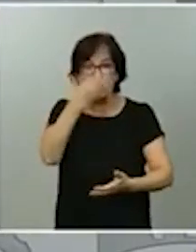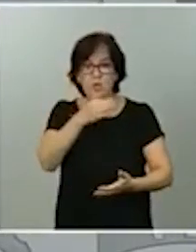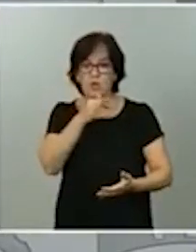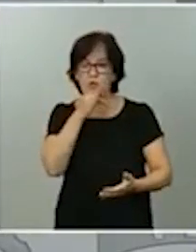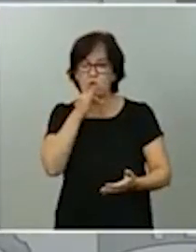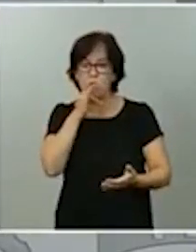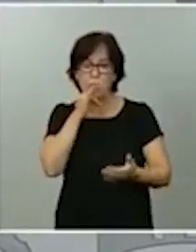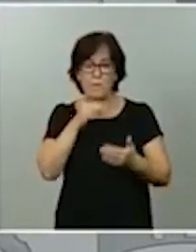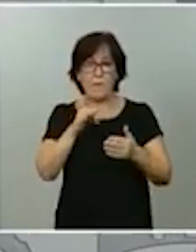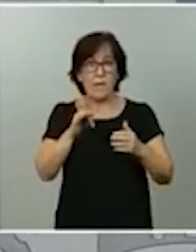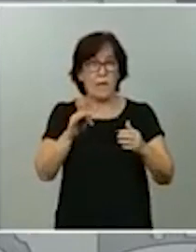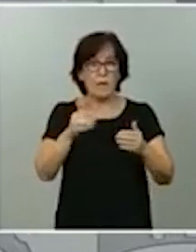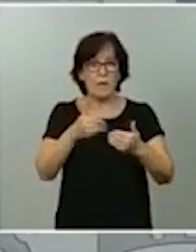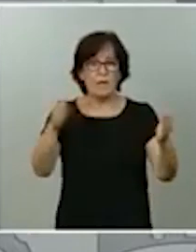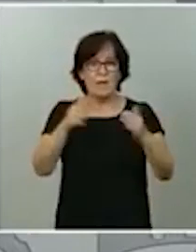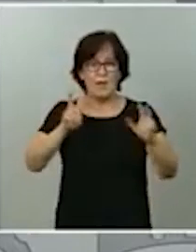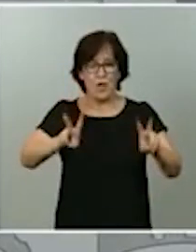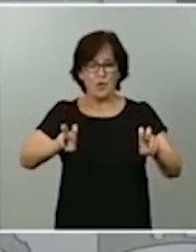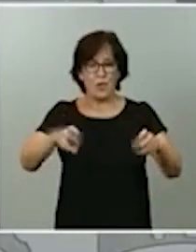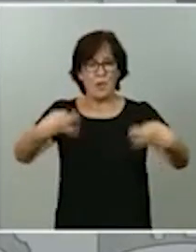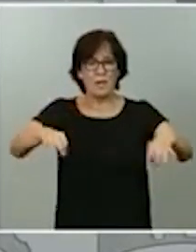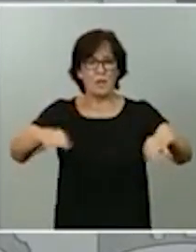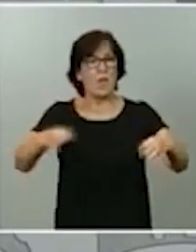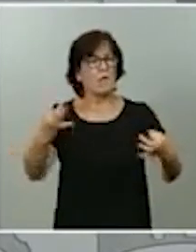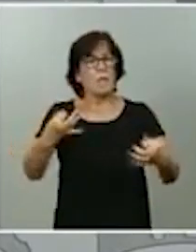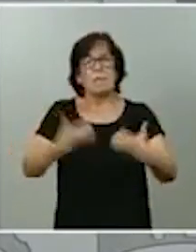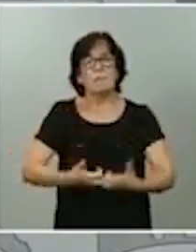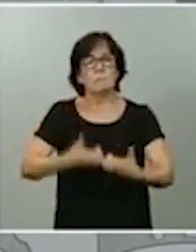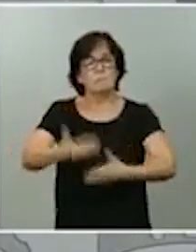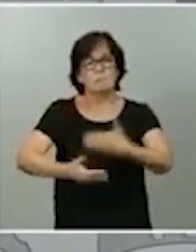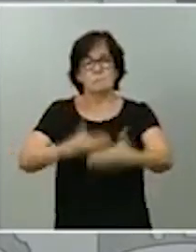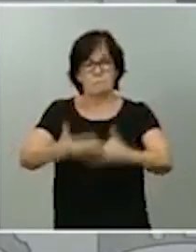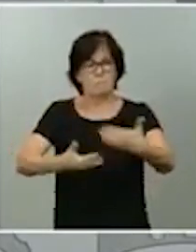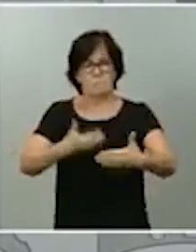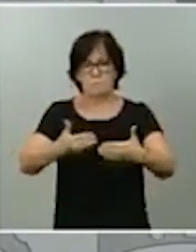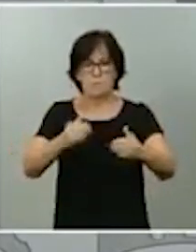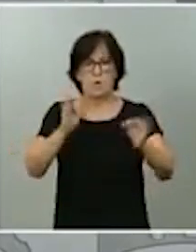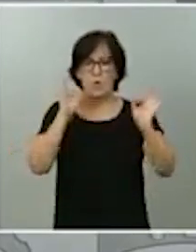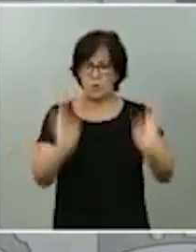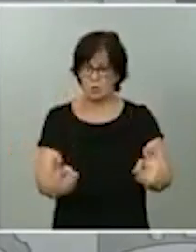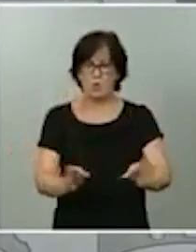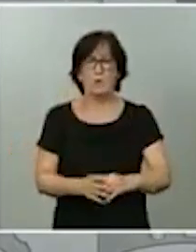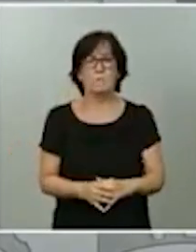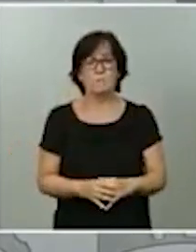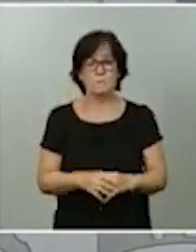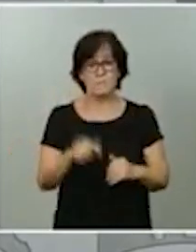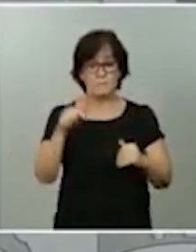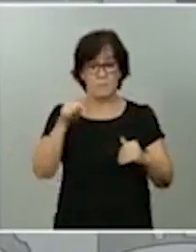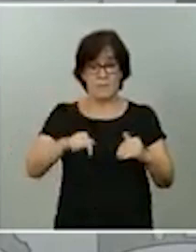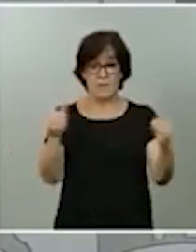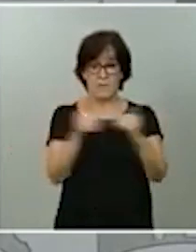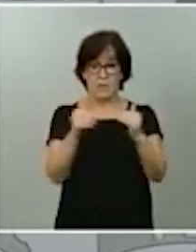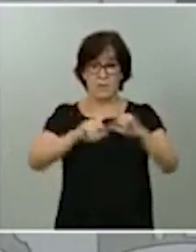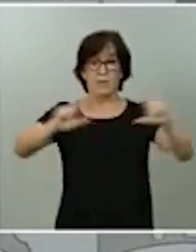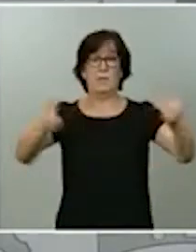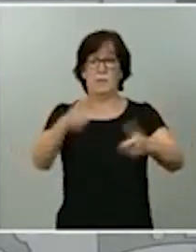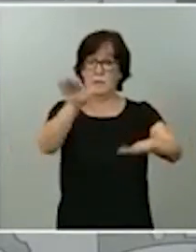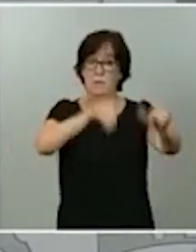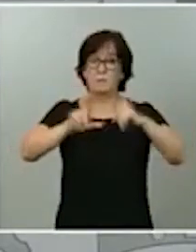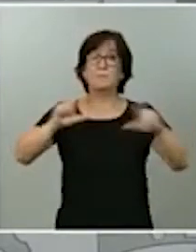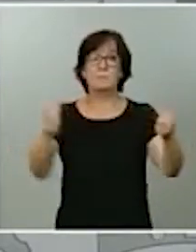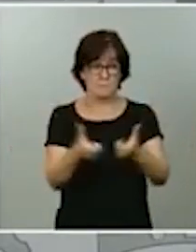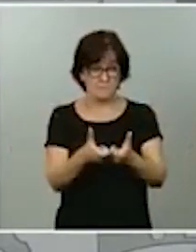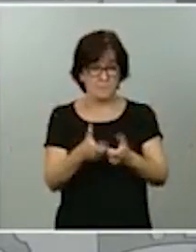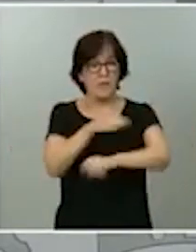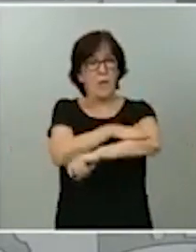normalidad debe ponerse en marcha en el momento preciso. Como saben, este jueves se va a reunir el Ministerio